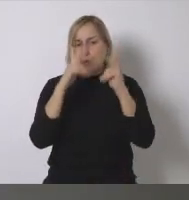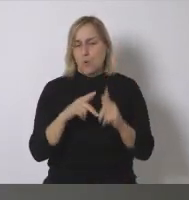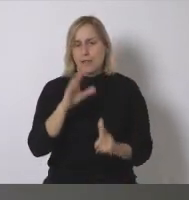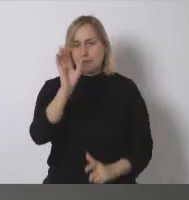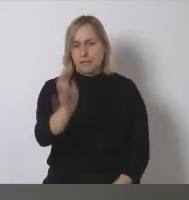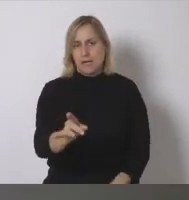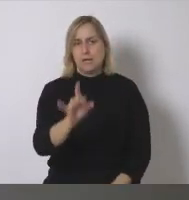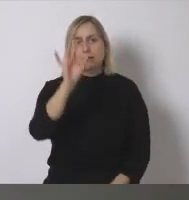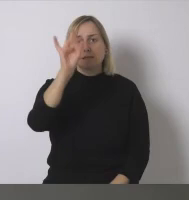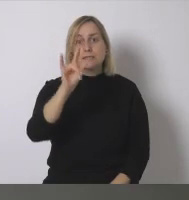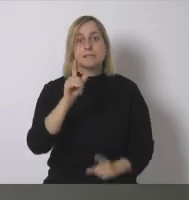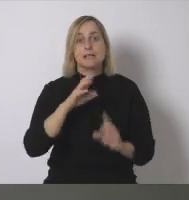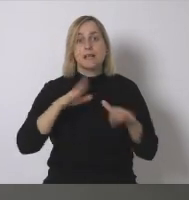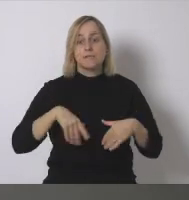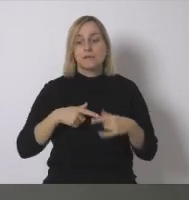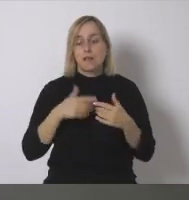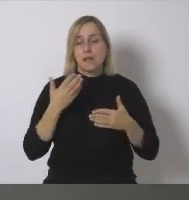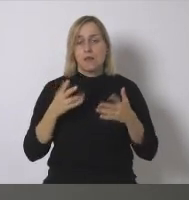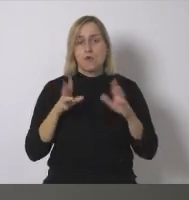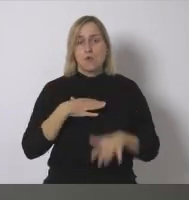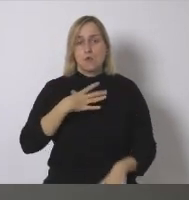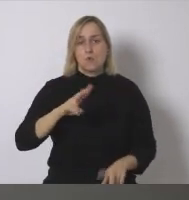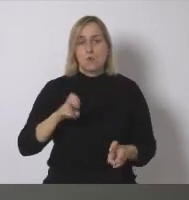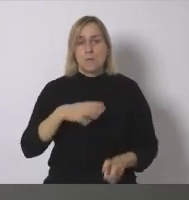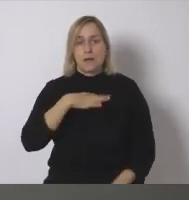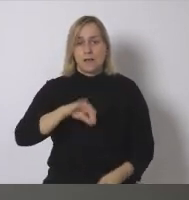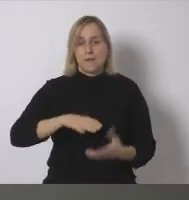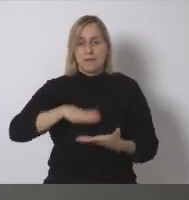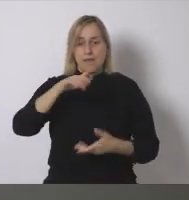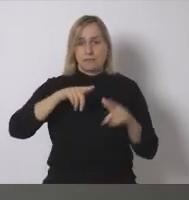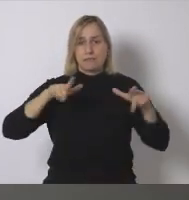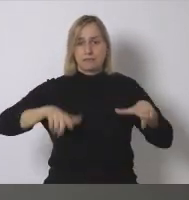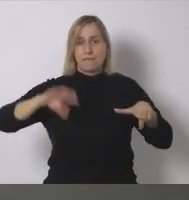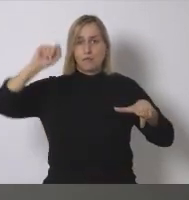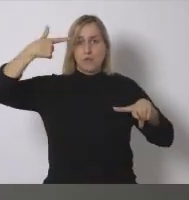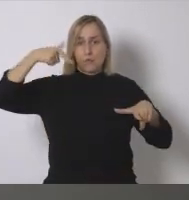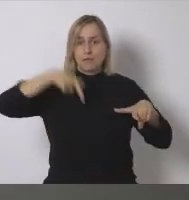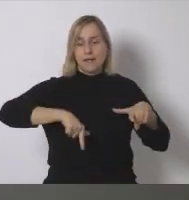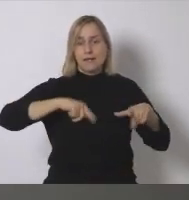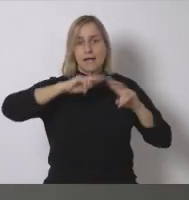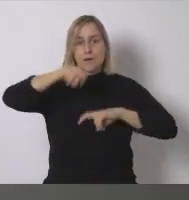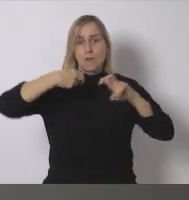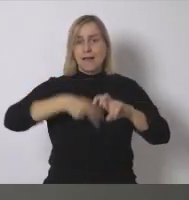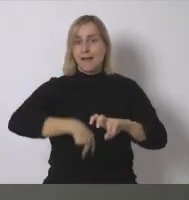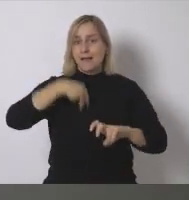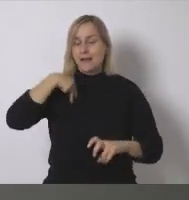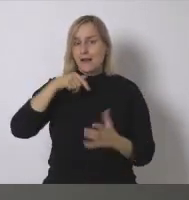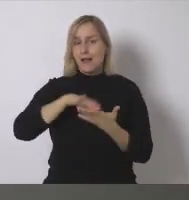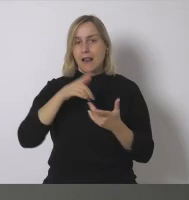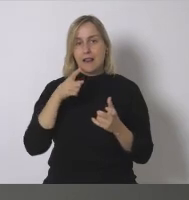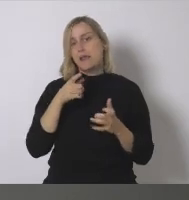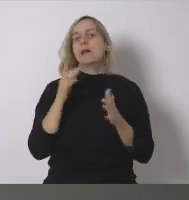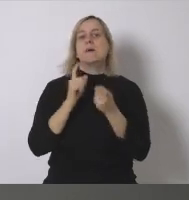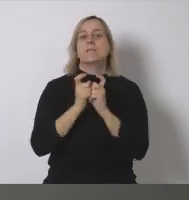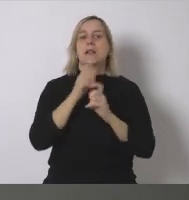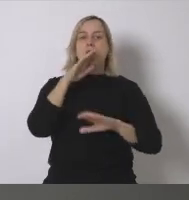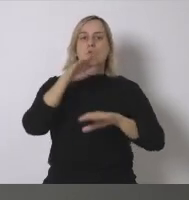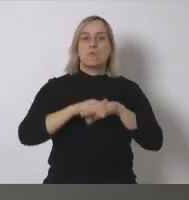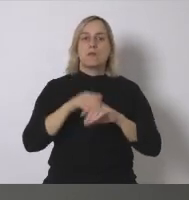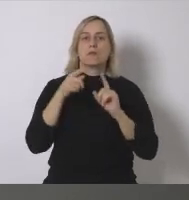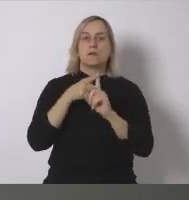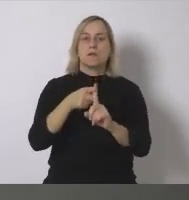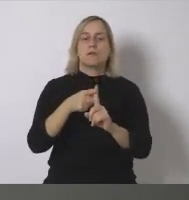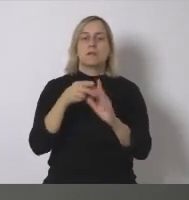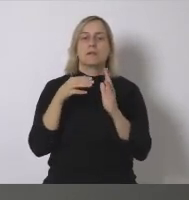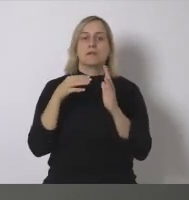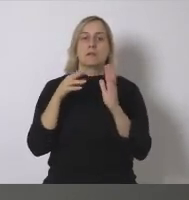estimaciones de la nueva capacidad fotovoltaica y renovable en general que son necesarias introducir para cumplir con los objetivos de descarga de